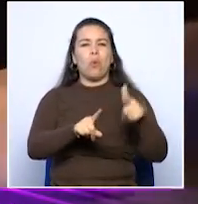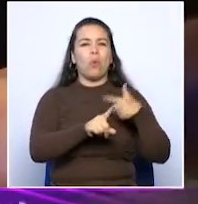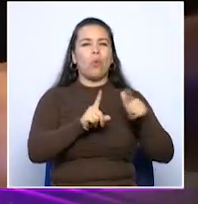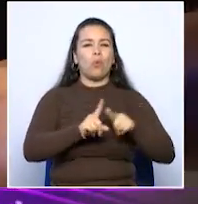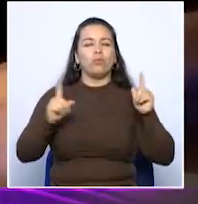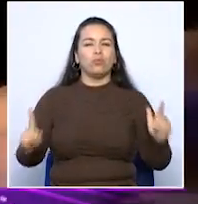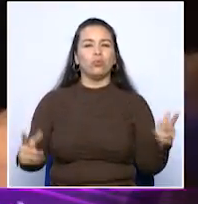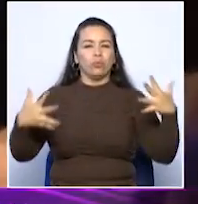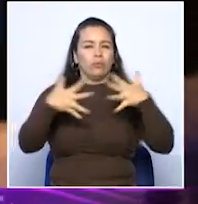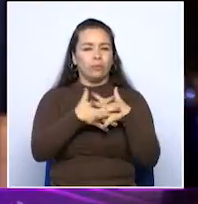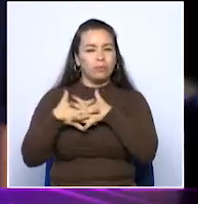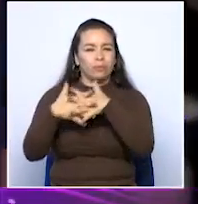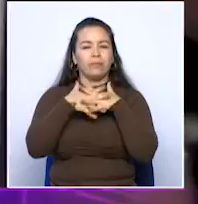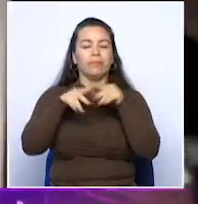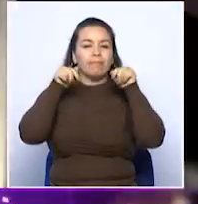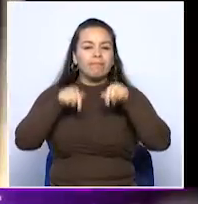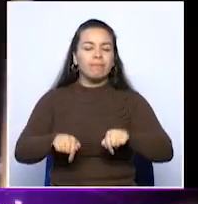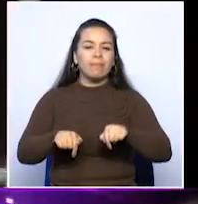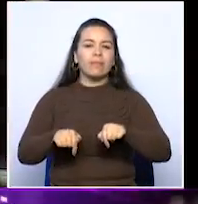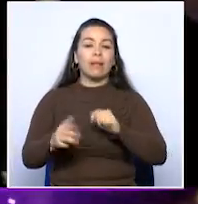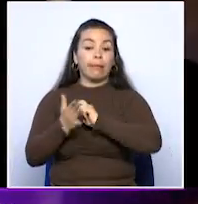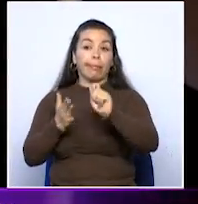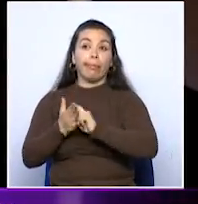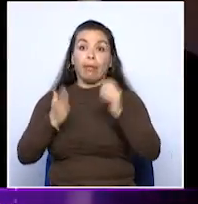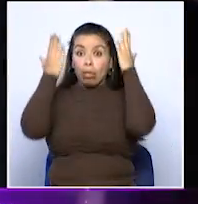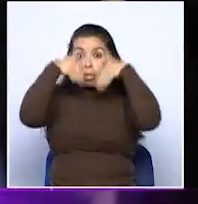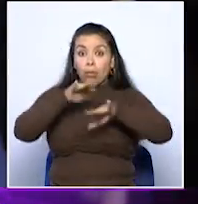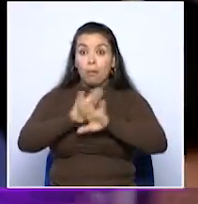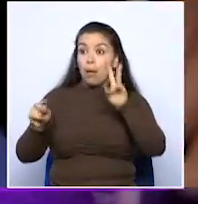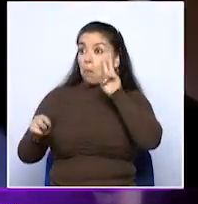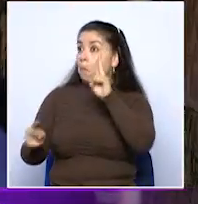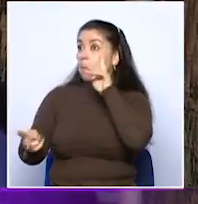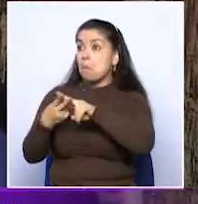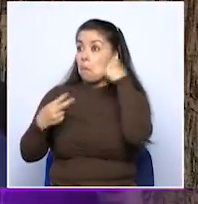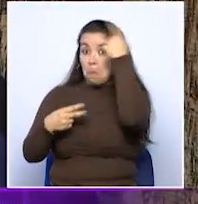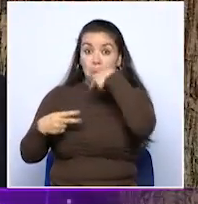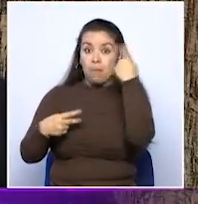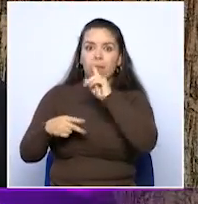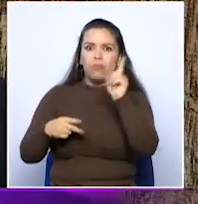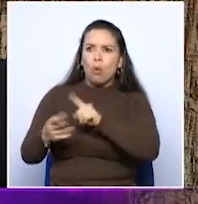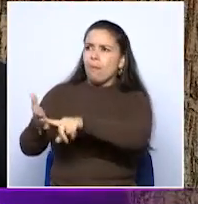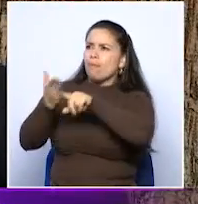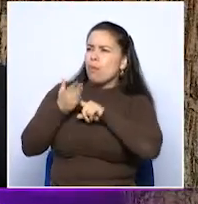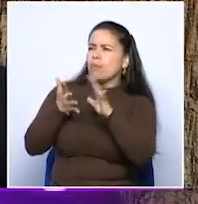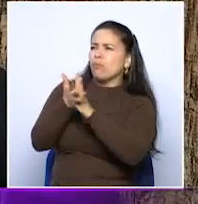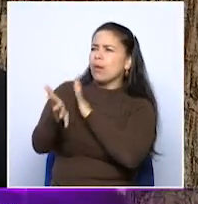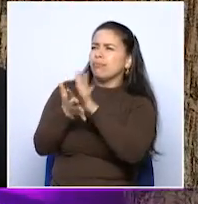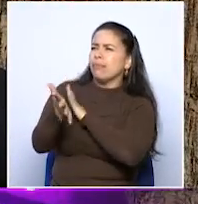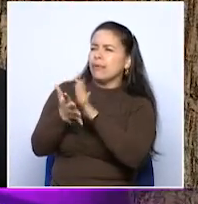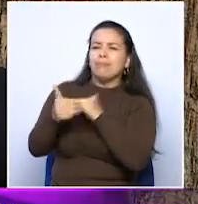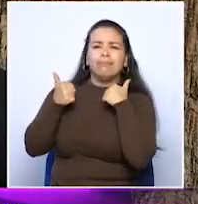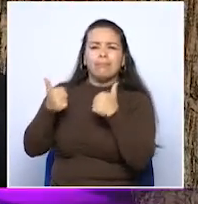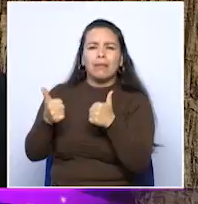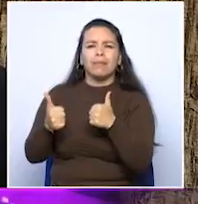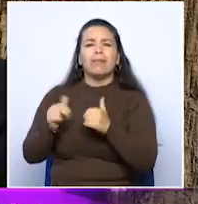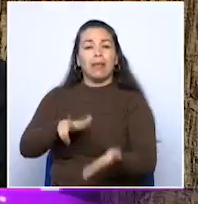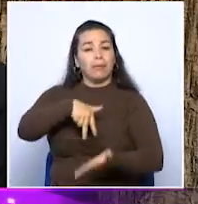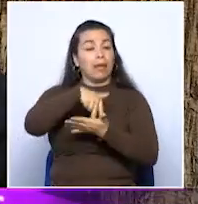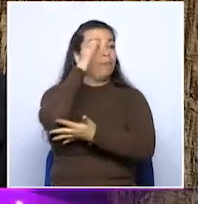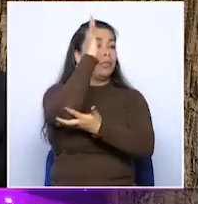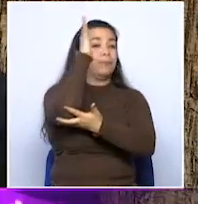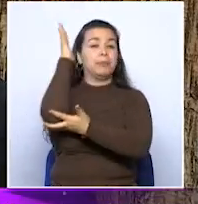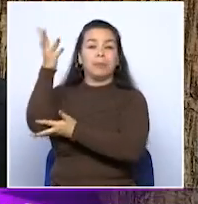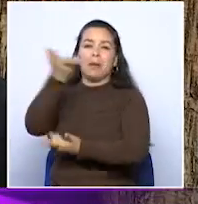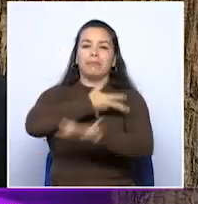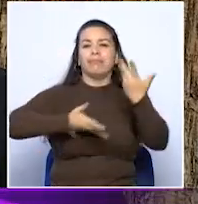un escritor escondido, escribiendo y que nunca vemos, sino un escritor que va a estar presente en la tarima para